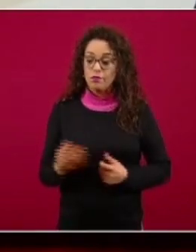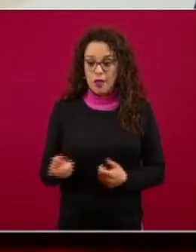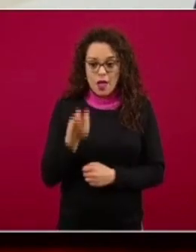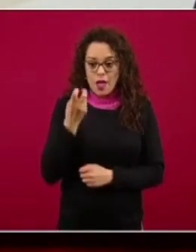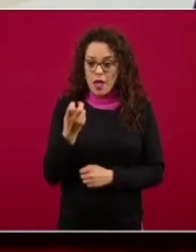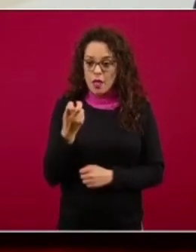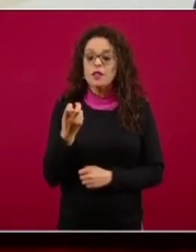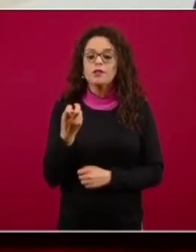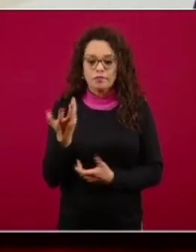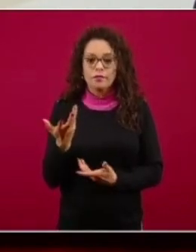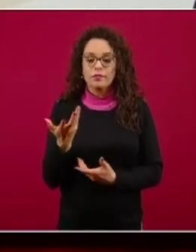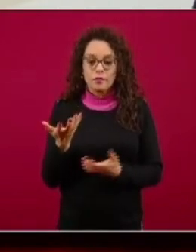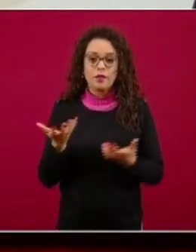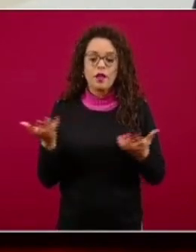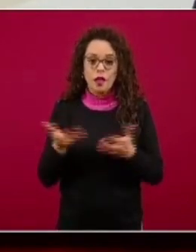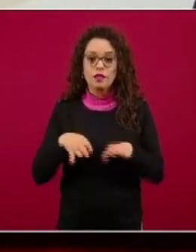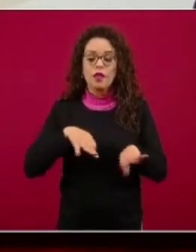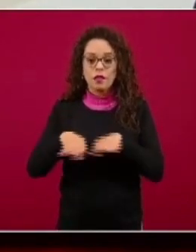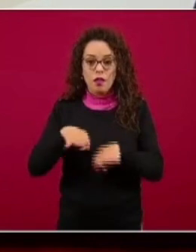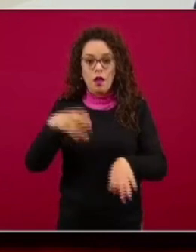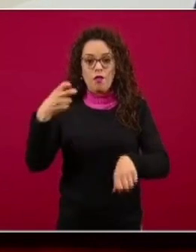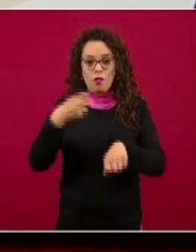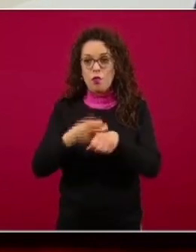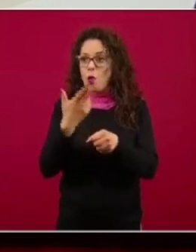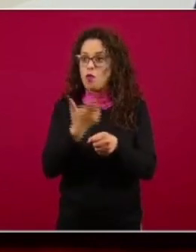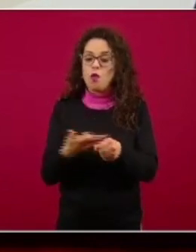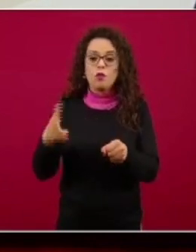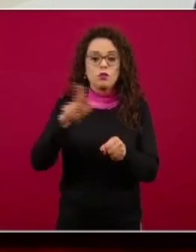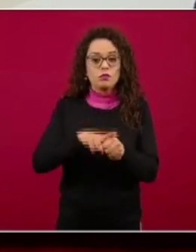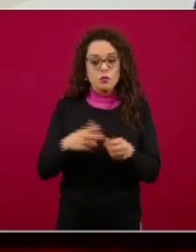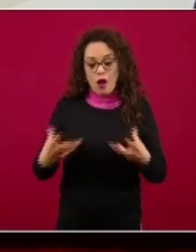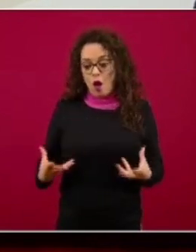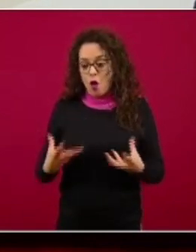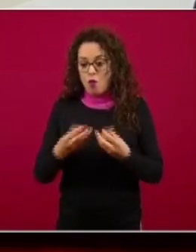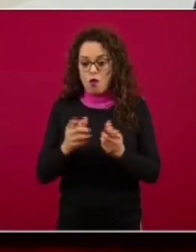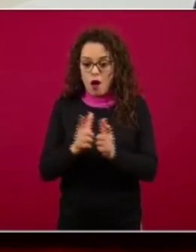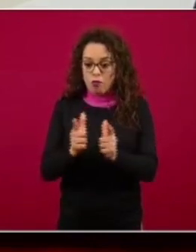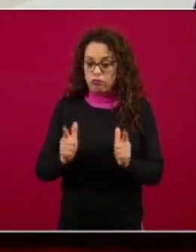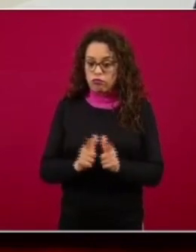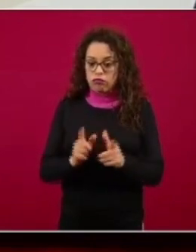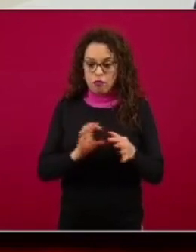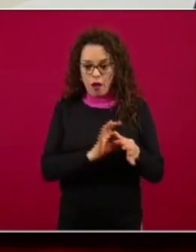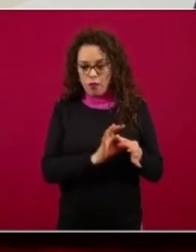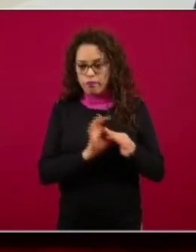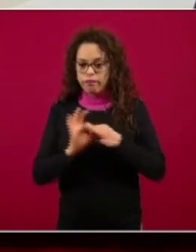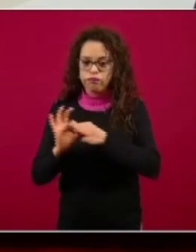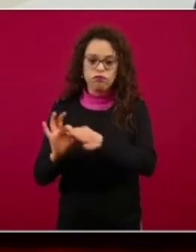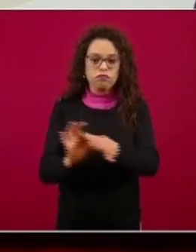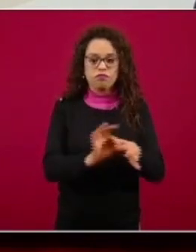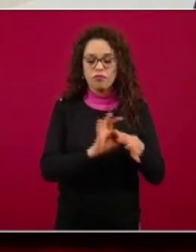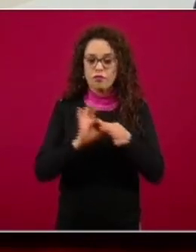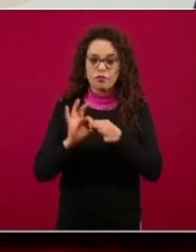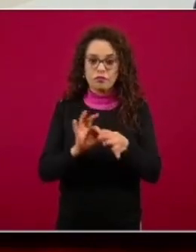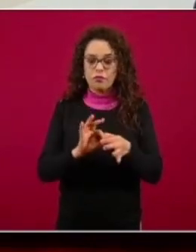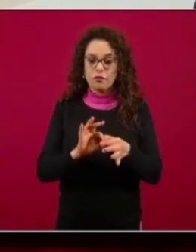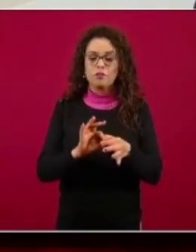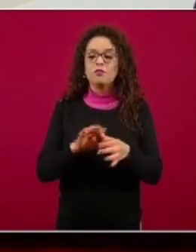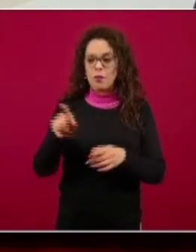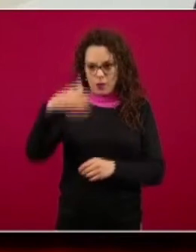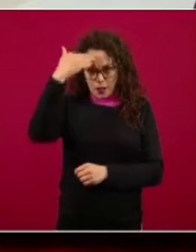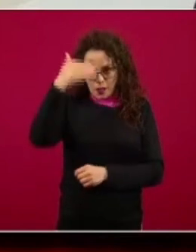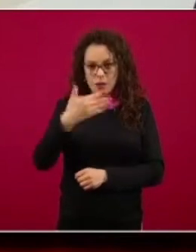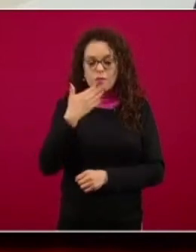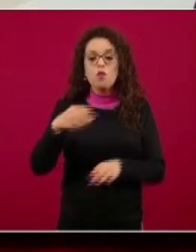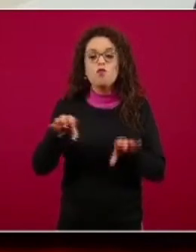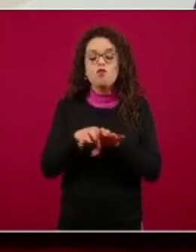Esto requiere de una organización y conjunción de trabajo de un grupo multidisciplinario que se ha sabido organizar bajo